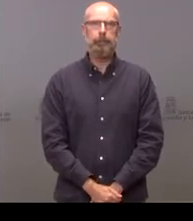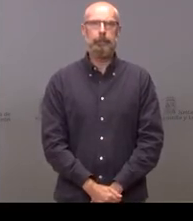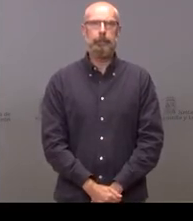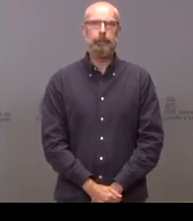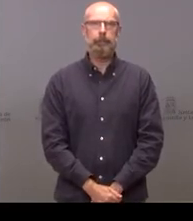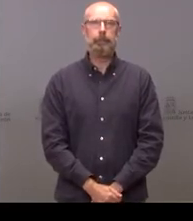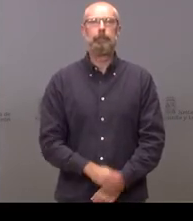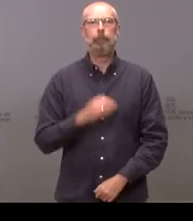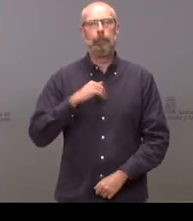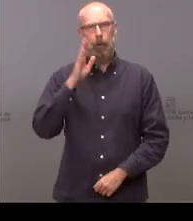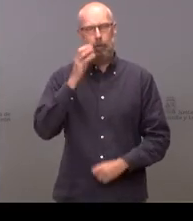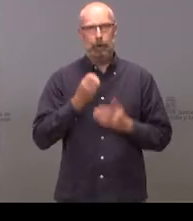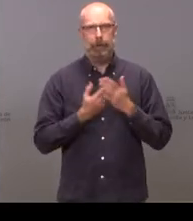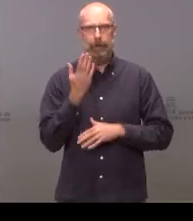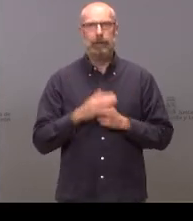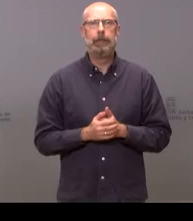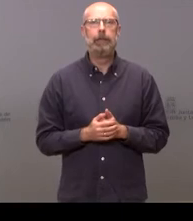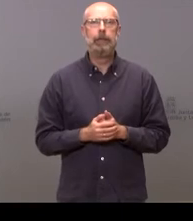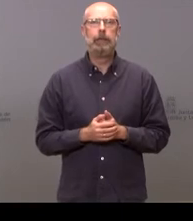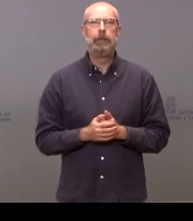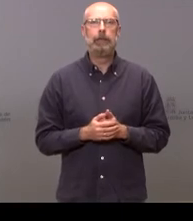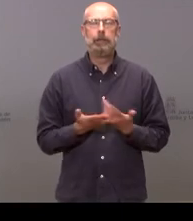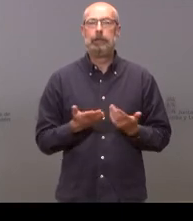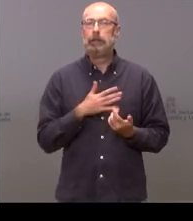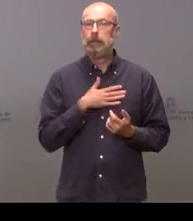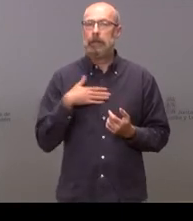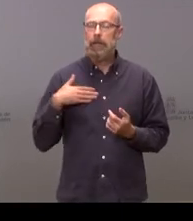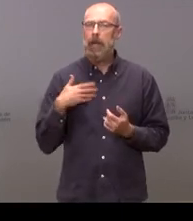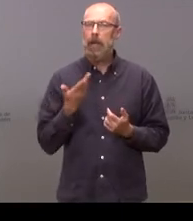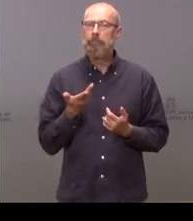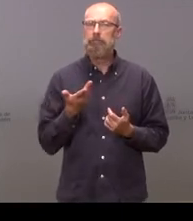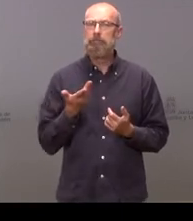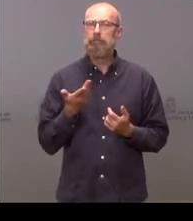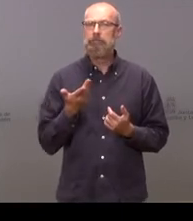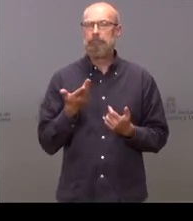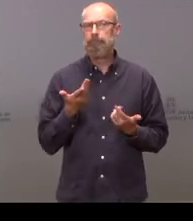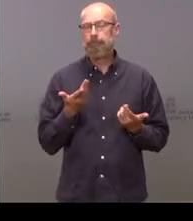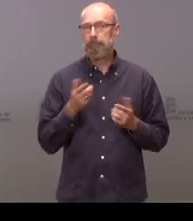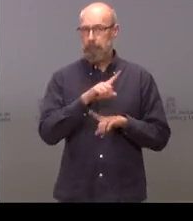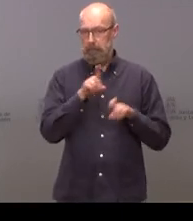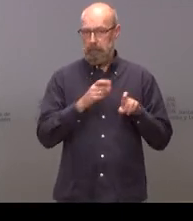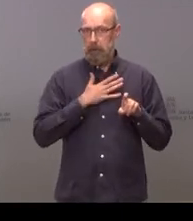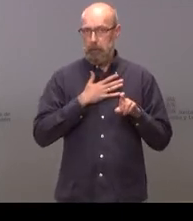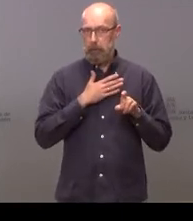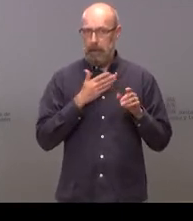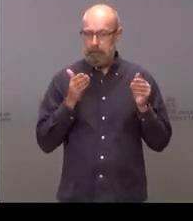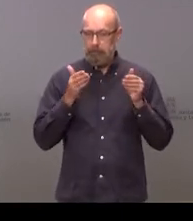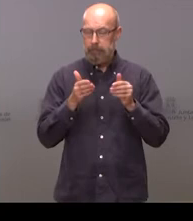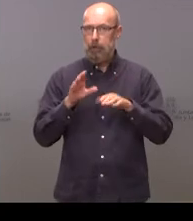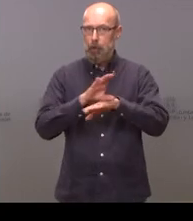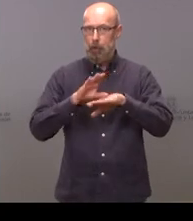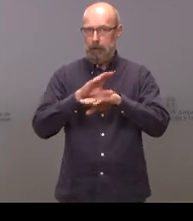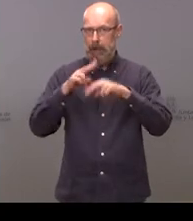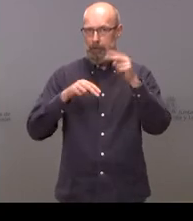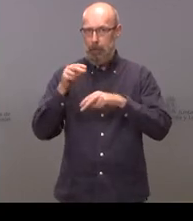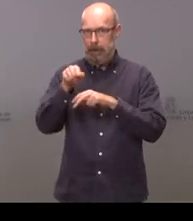Hola, buenos días Bueno, me quería concentrar las preguntas al consejero de Fomento y Medio Ambiente